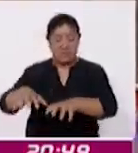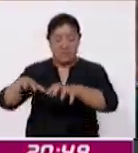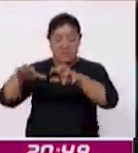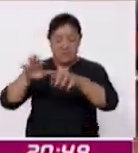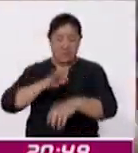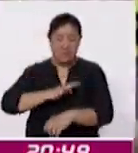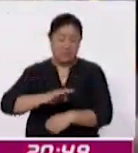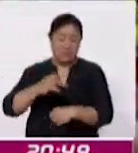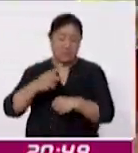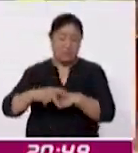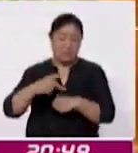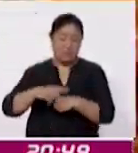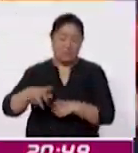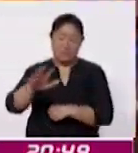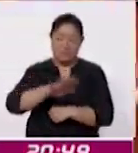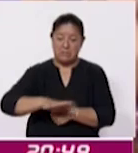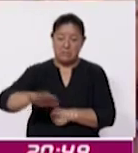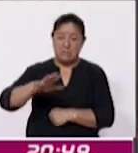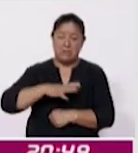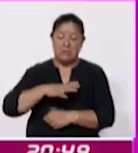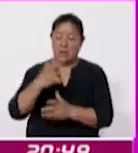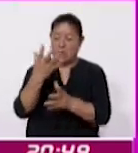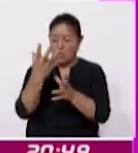afectar a las reservas de alimentos secos